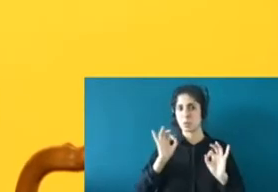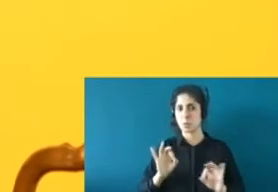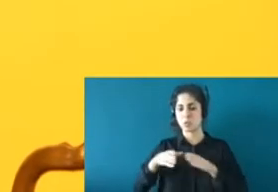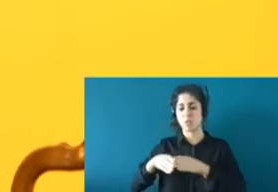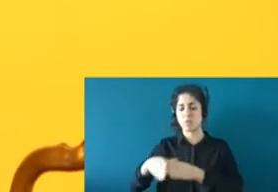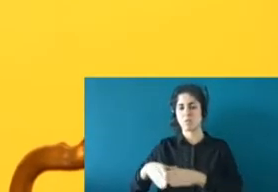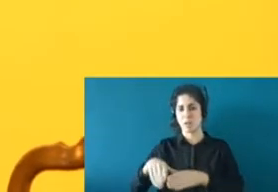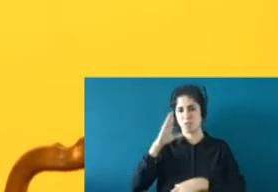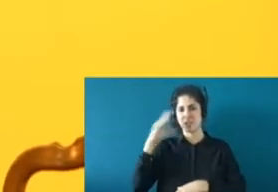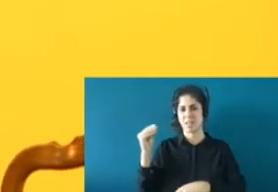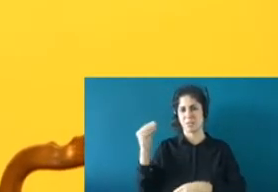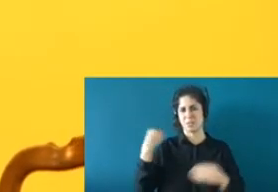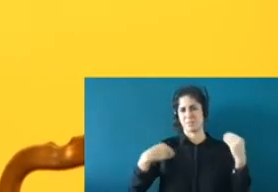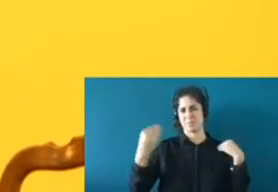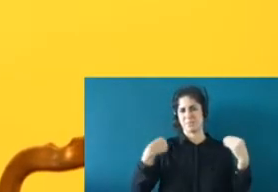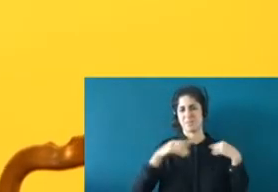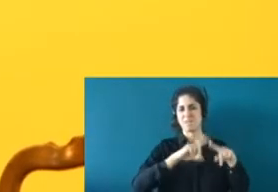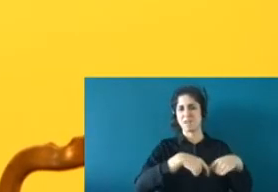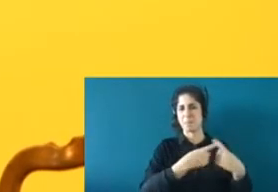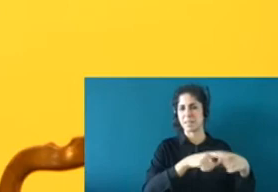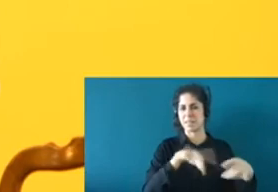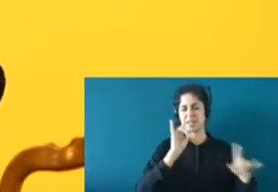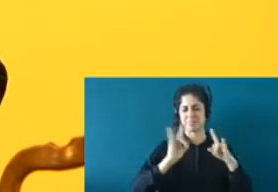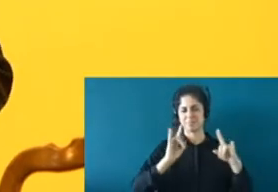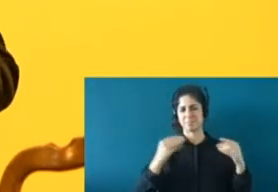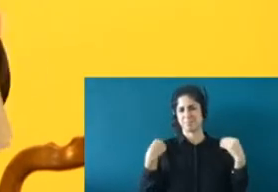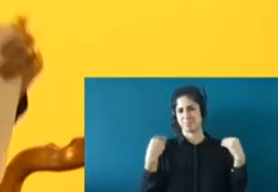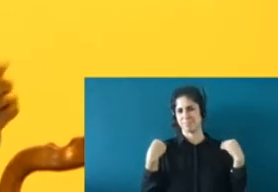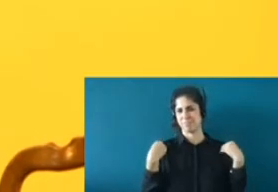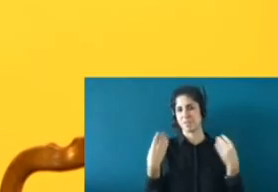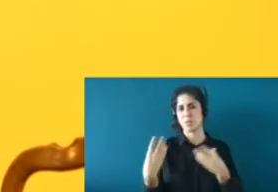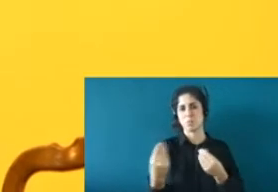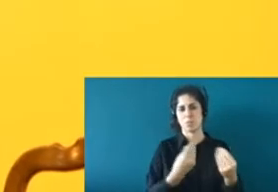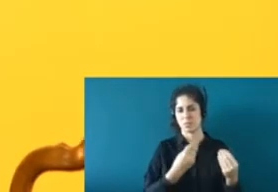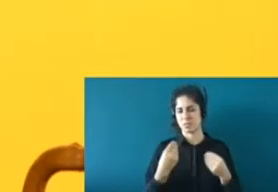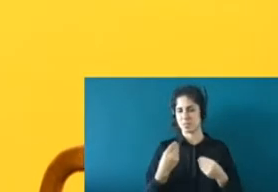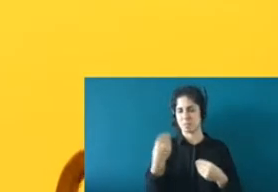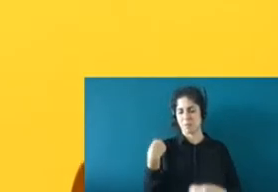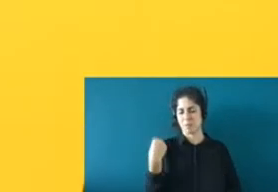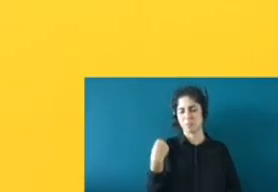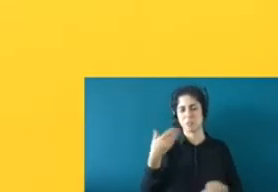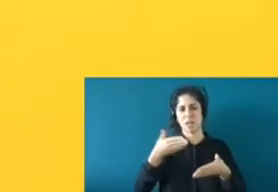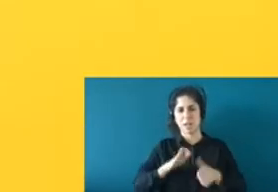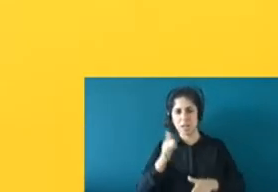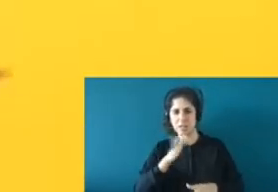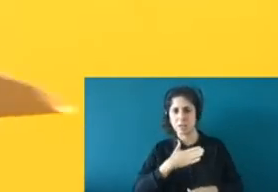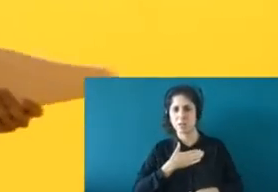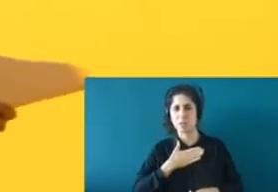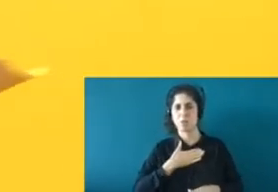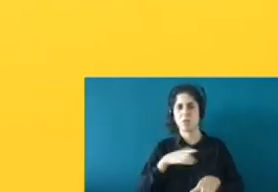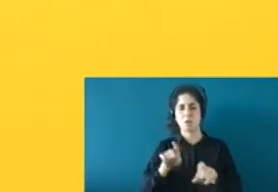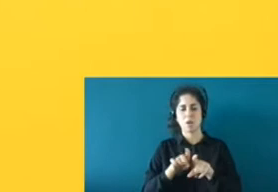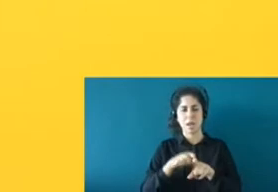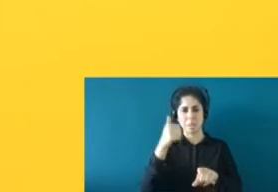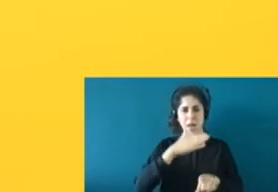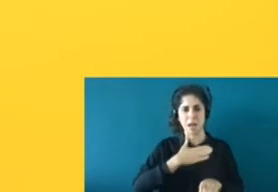un montón de familias preguntándome por su hijo, por su hermano, por su sobrino, que venía en esa